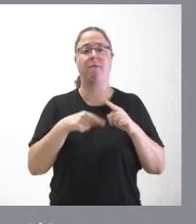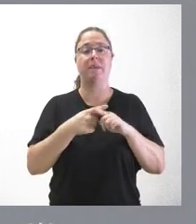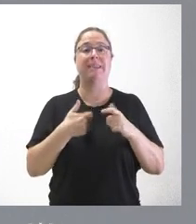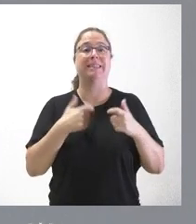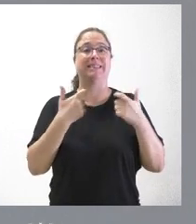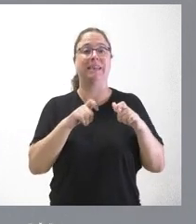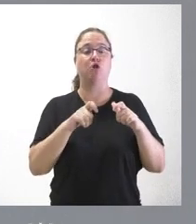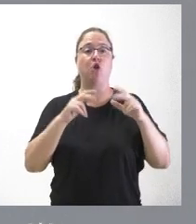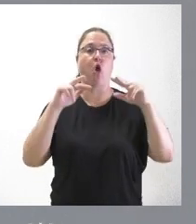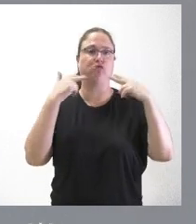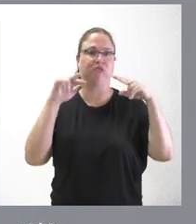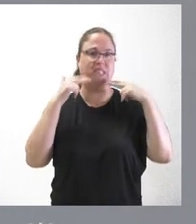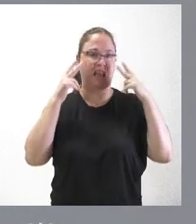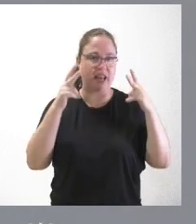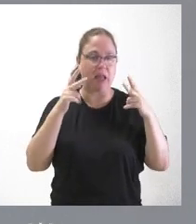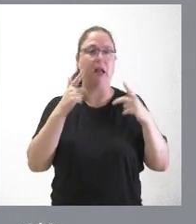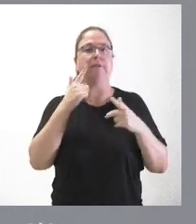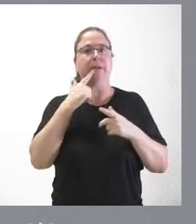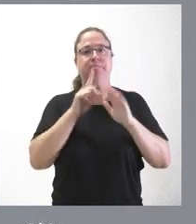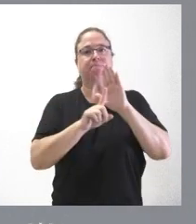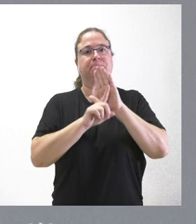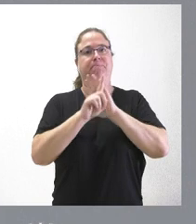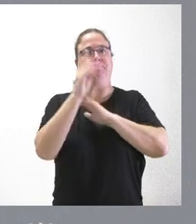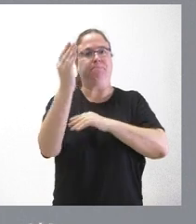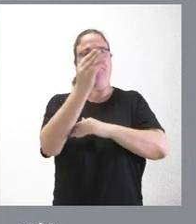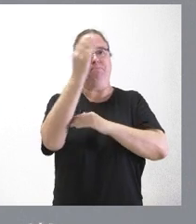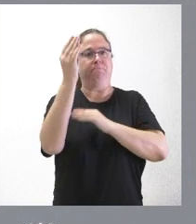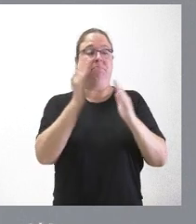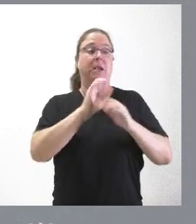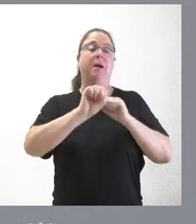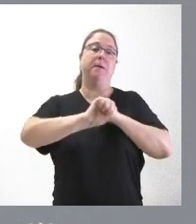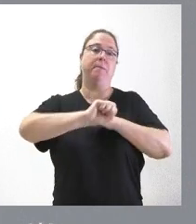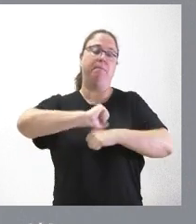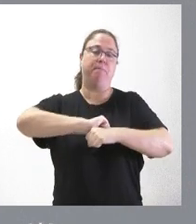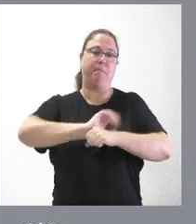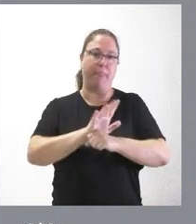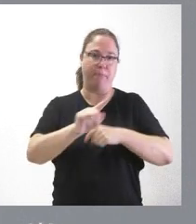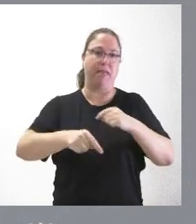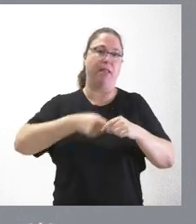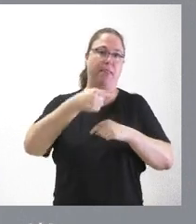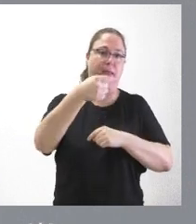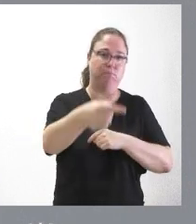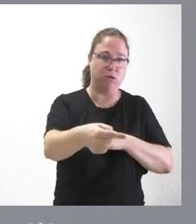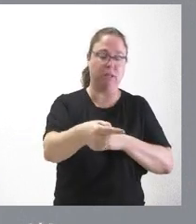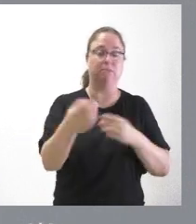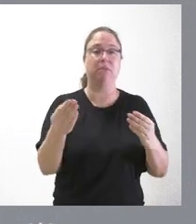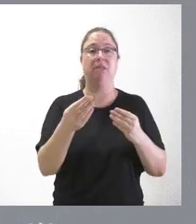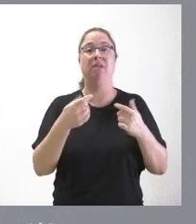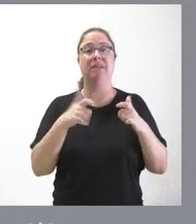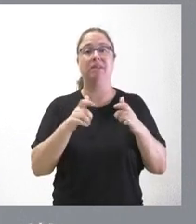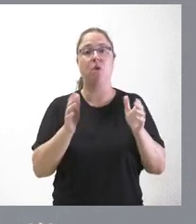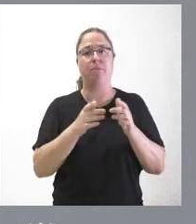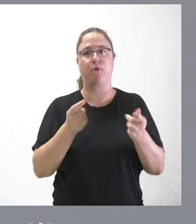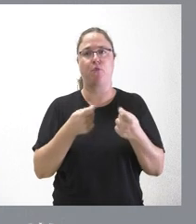de la hostelería ha tenido una cierta recuperación en los últimos tiempos desde la pandemia, no ha sido esta misma intensidad para el sector del pequeño